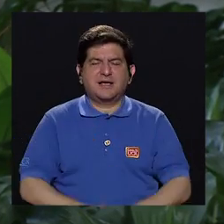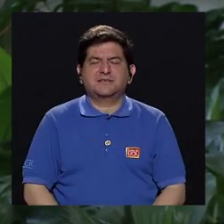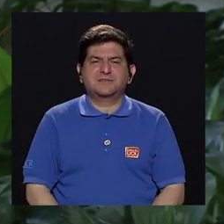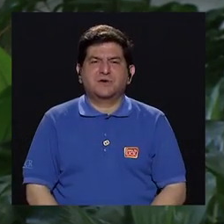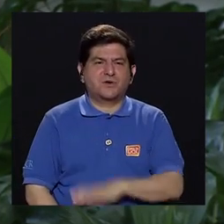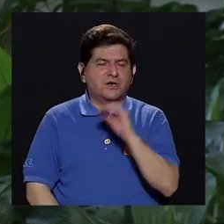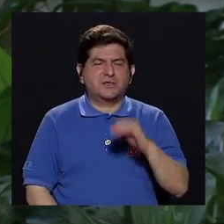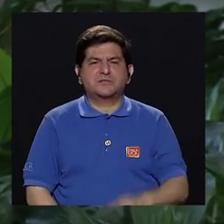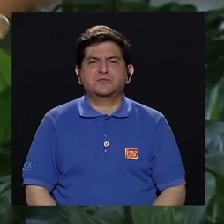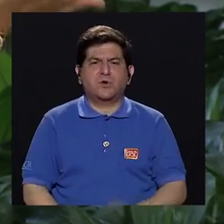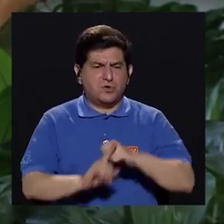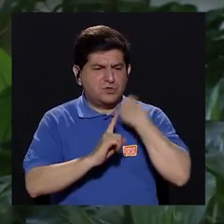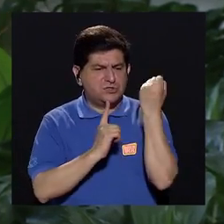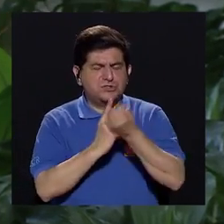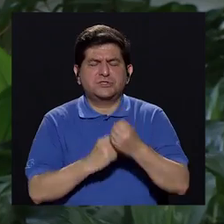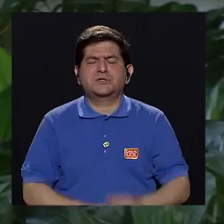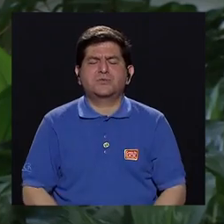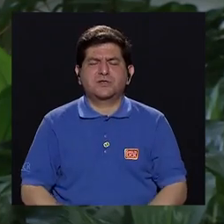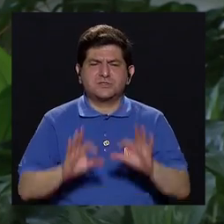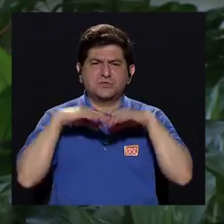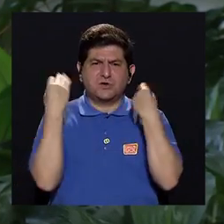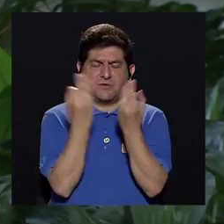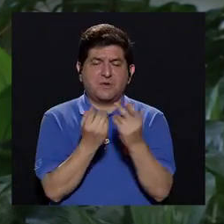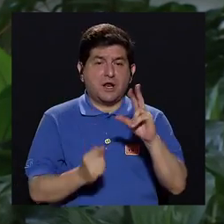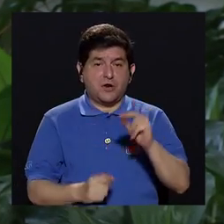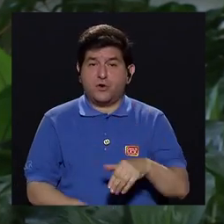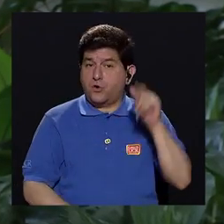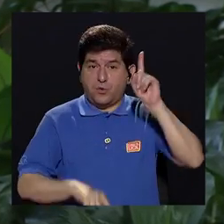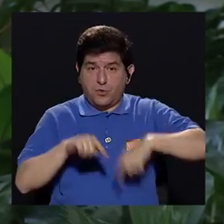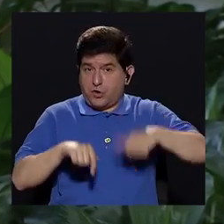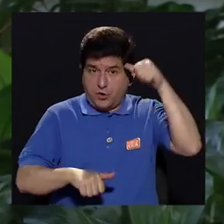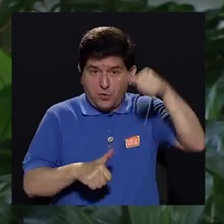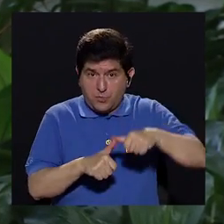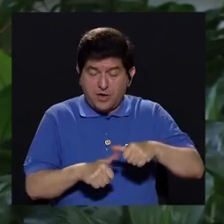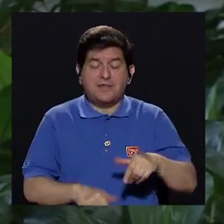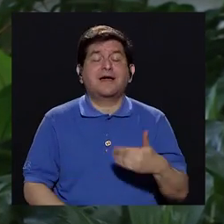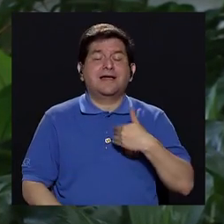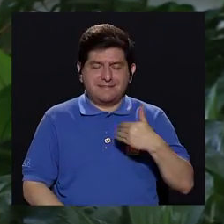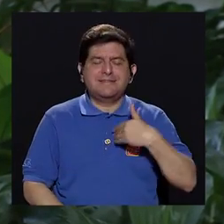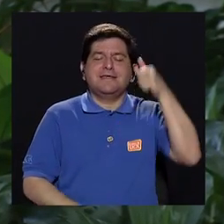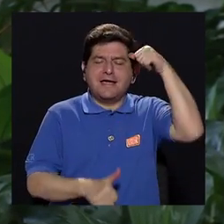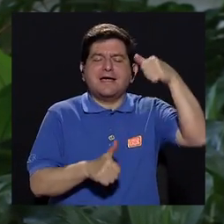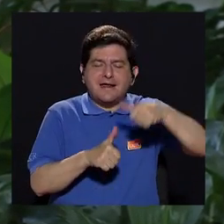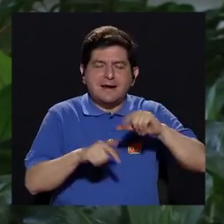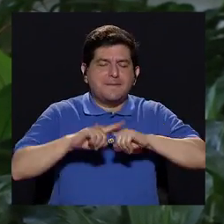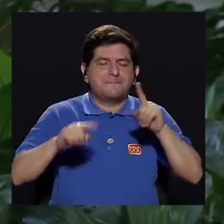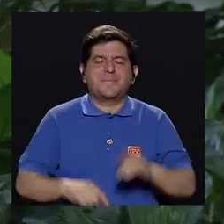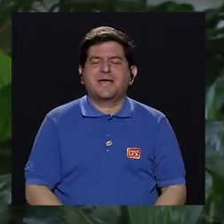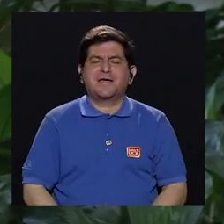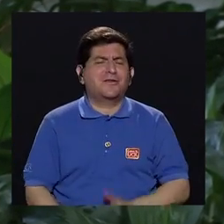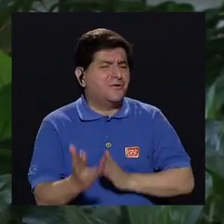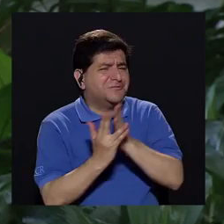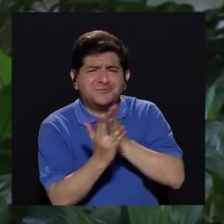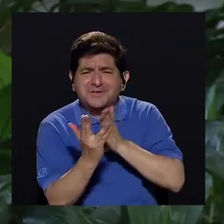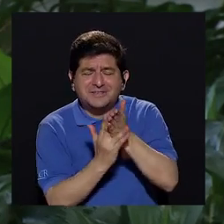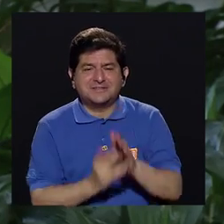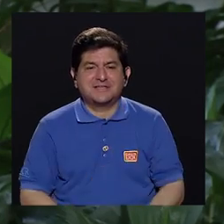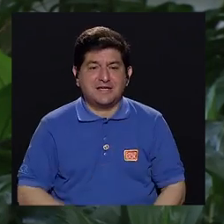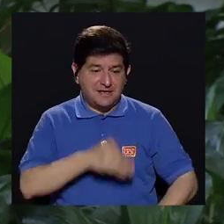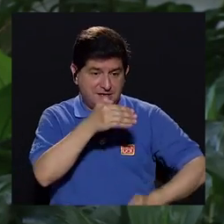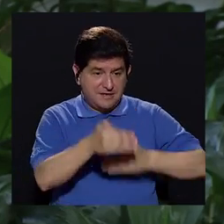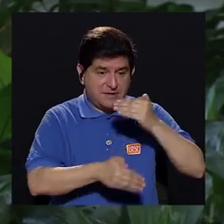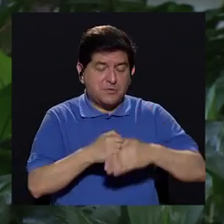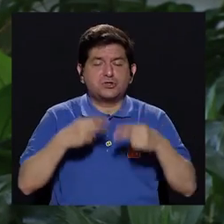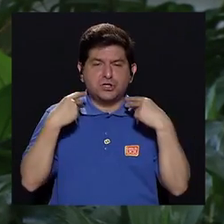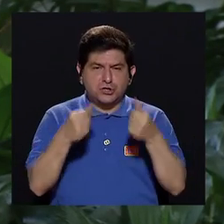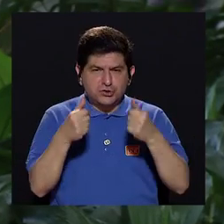familia, no porque tenga amnesia, sino porque los recuerdos están, lo que pasa es que no puedo llegar a ellos. Entonces, hacemos procesos de